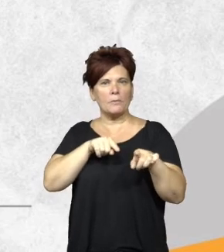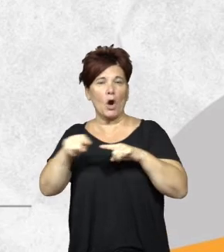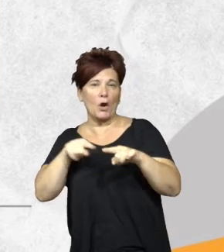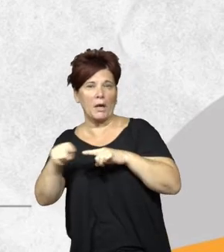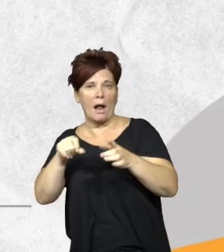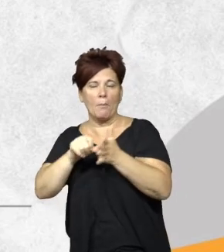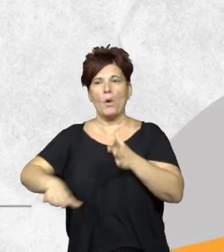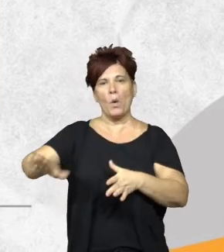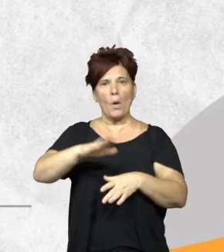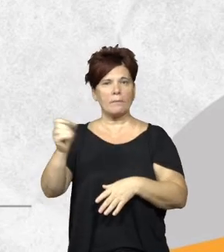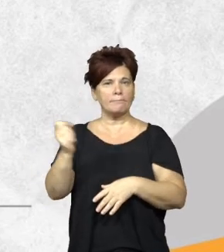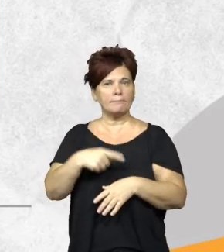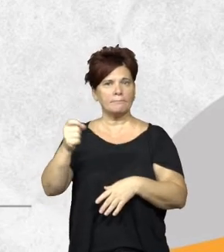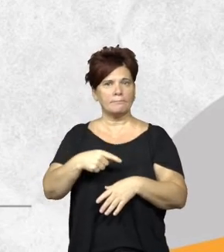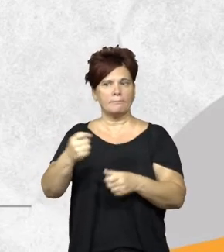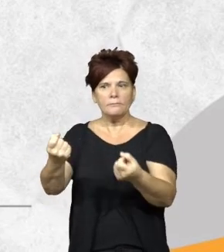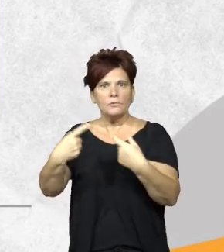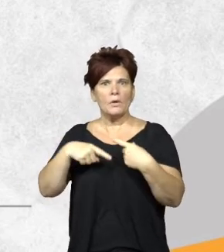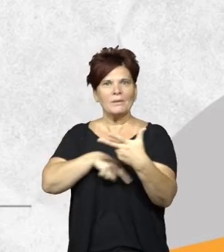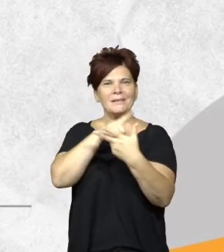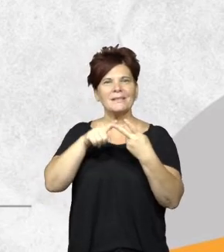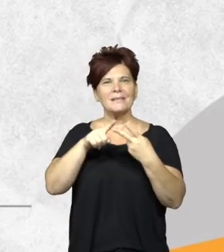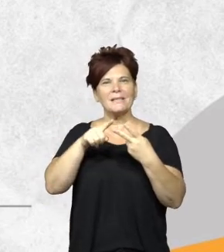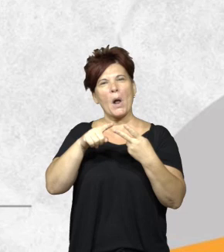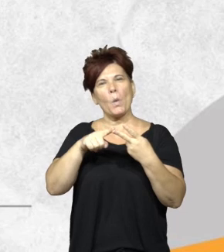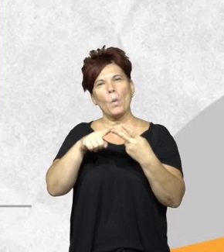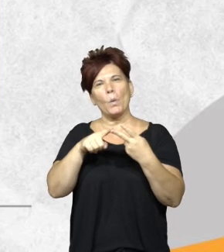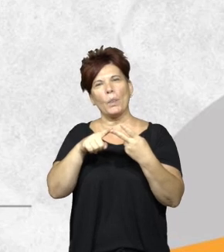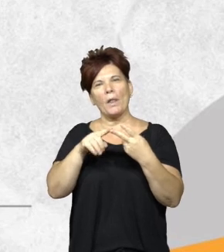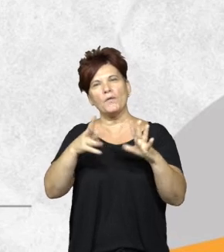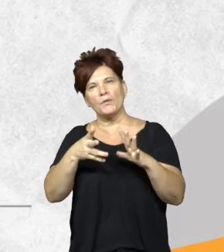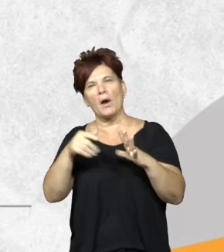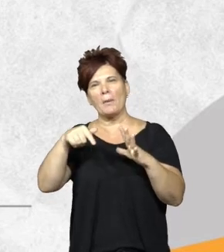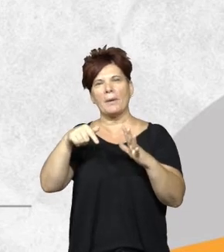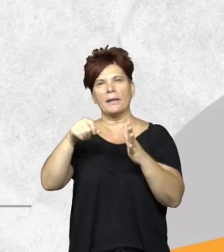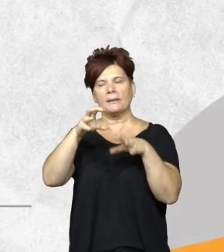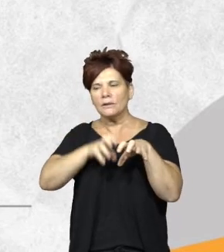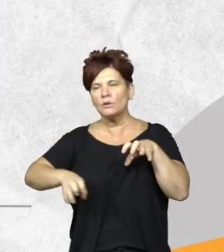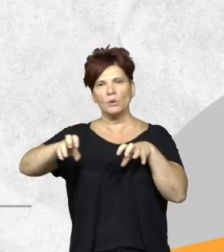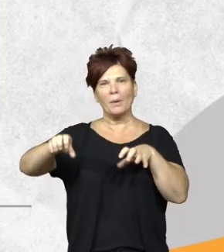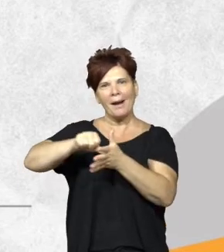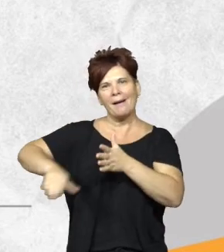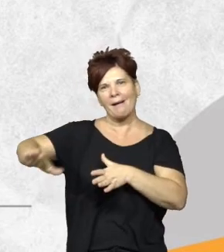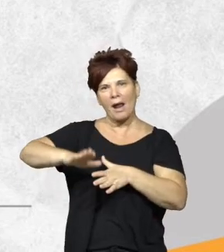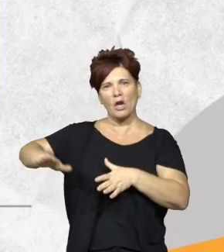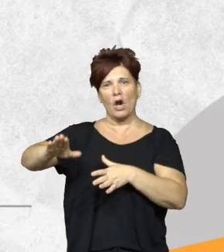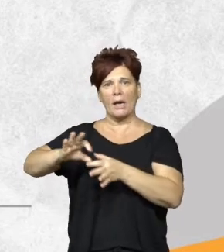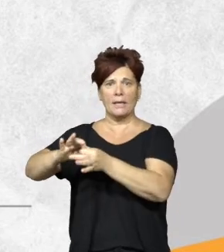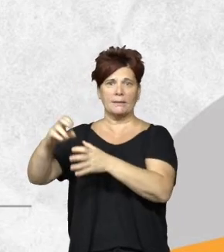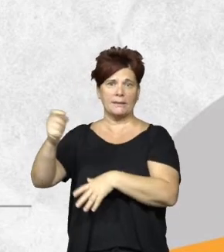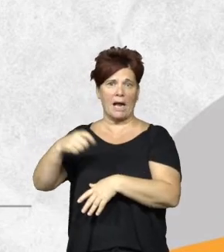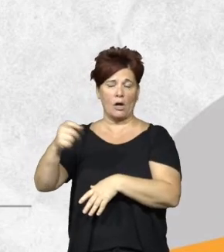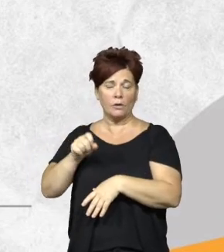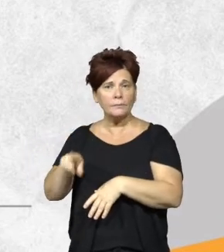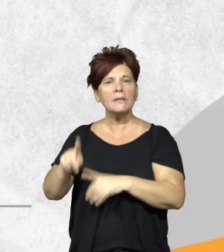chaqueña y entonces obtuvimos una segunda versión para estas subregiones de la región chaqueña y también